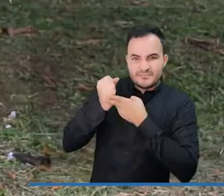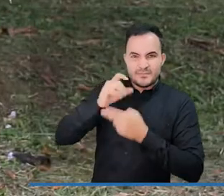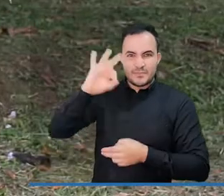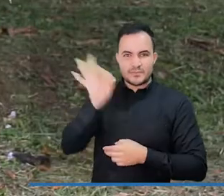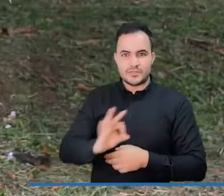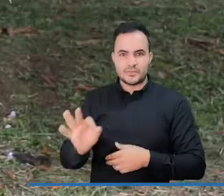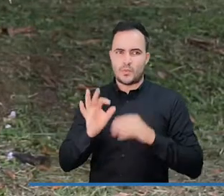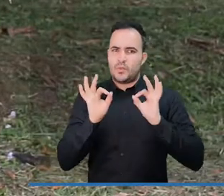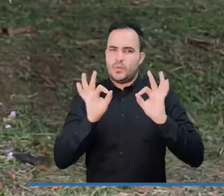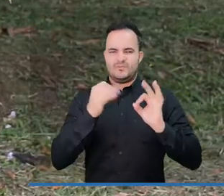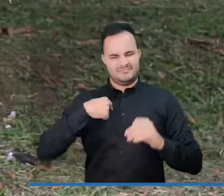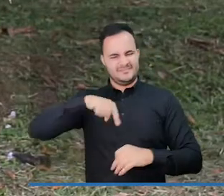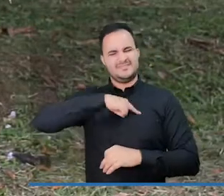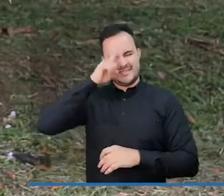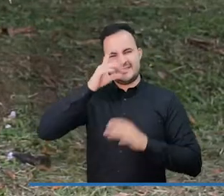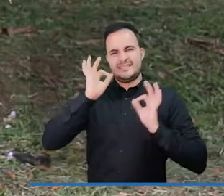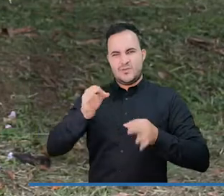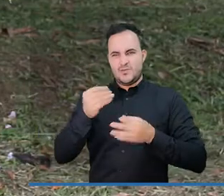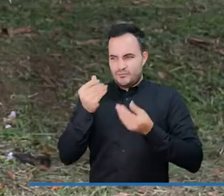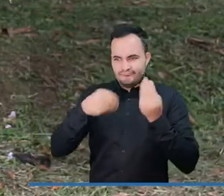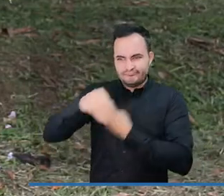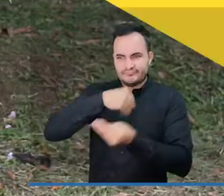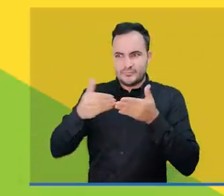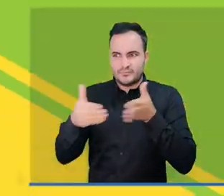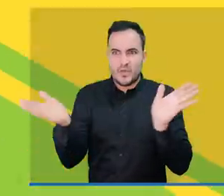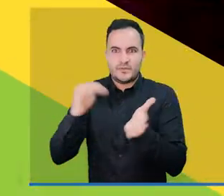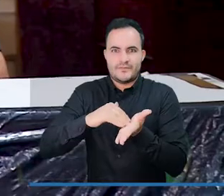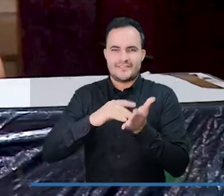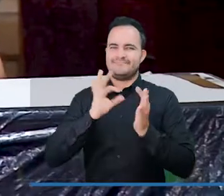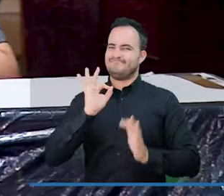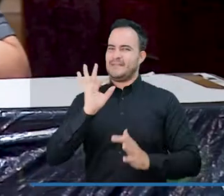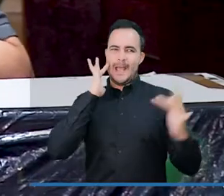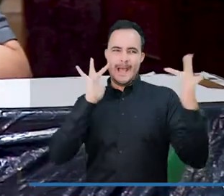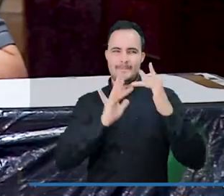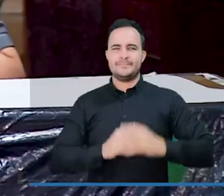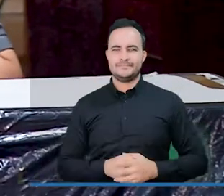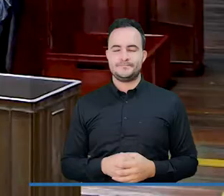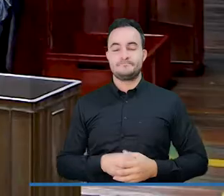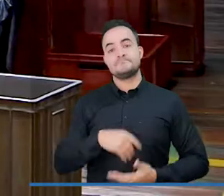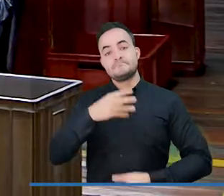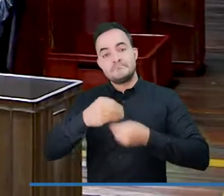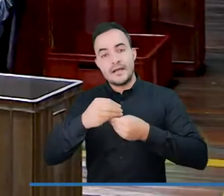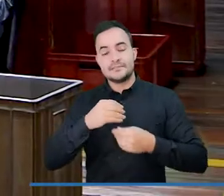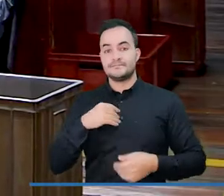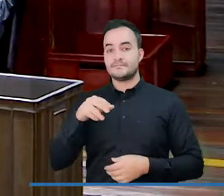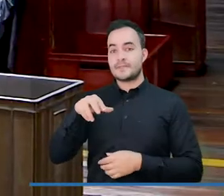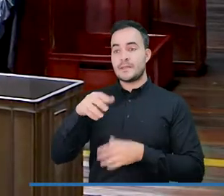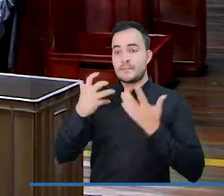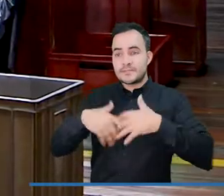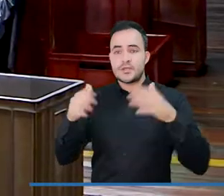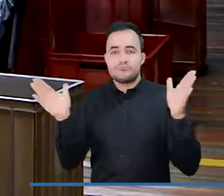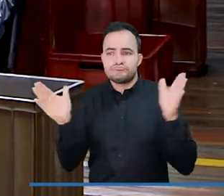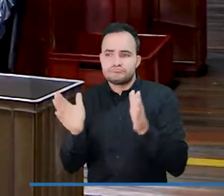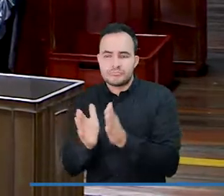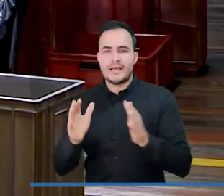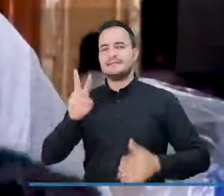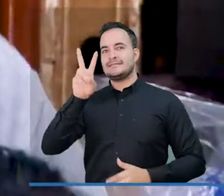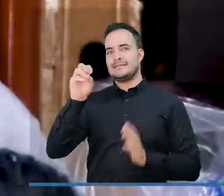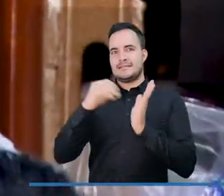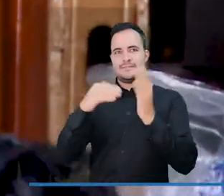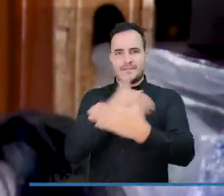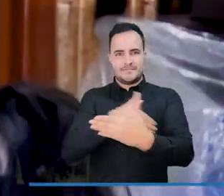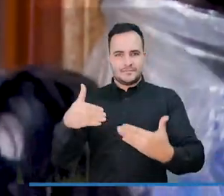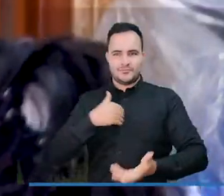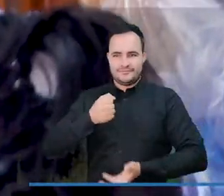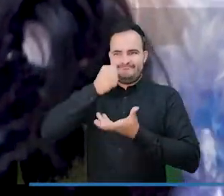esa reactivación sea la realidad que la ciudad necesita. Por otra parte, se puso a disposición de las MIPIMES 70.000 millones de pesos